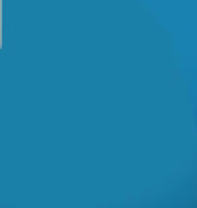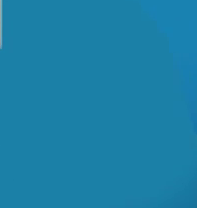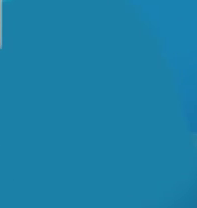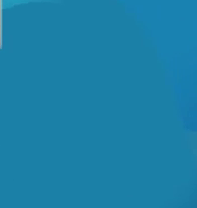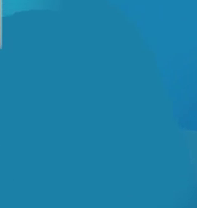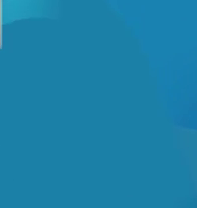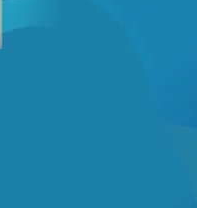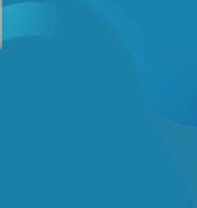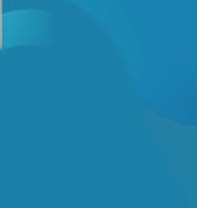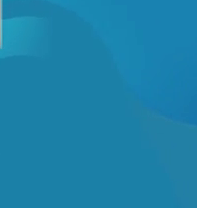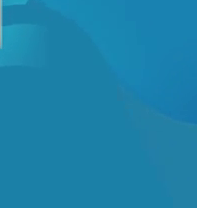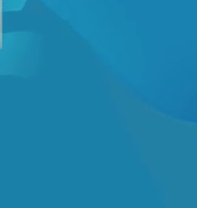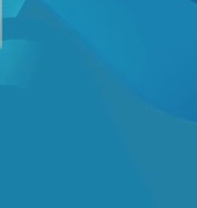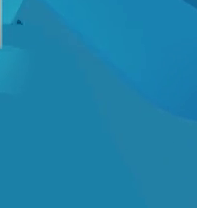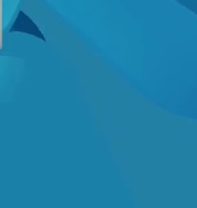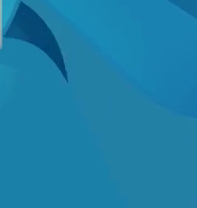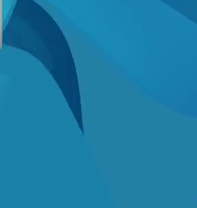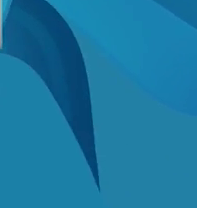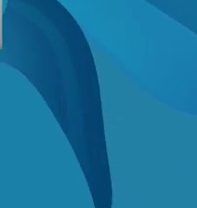¡Bé!